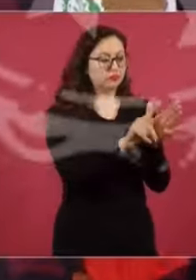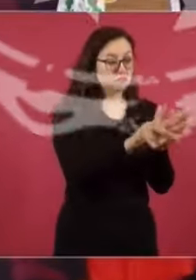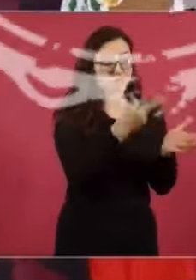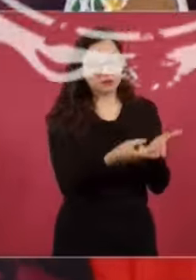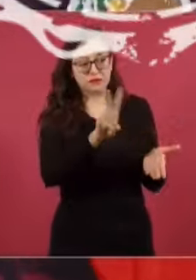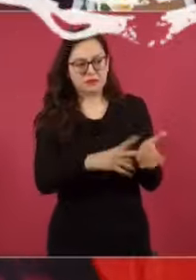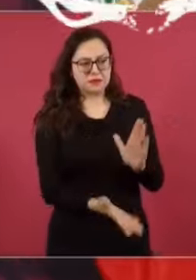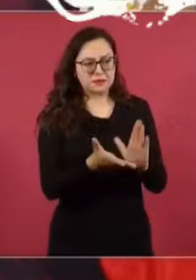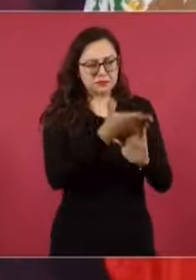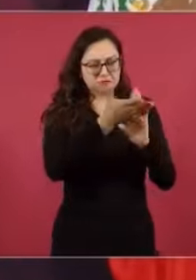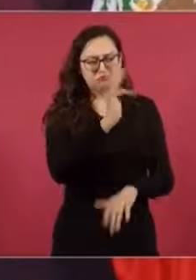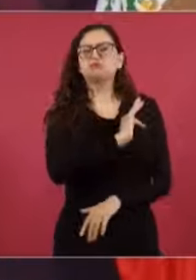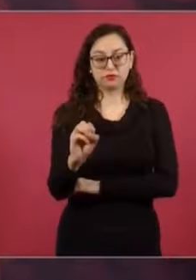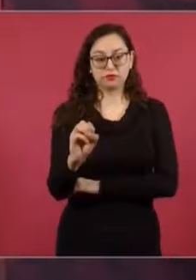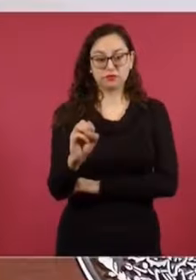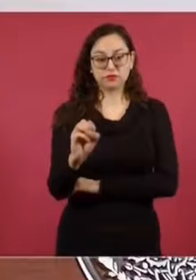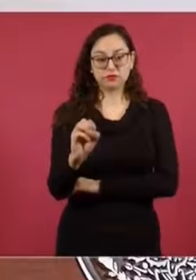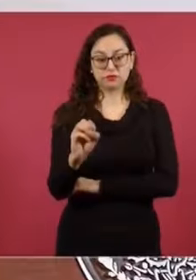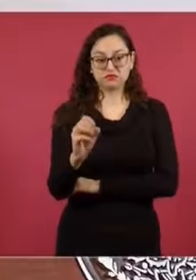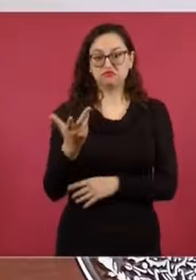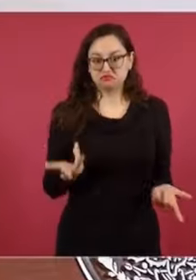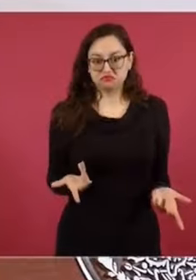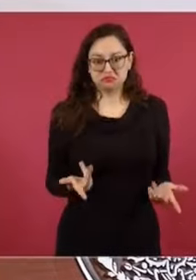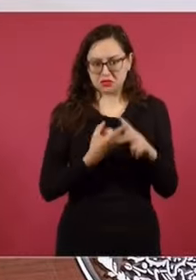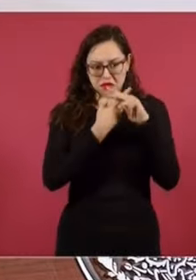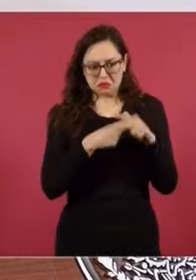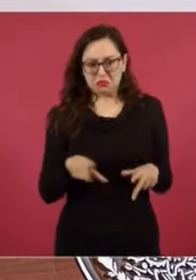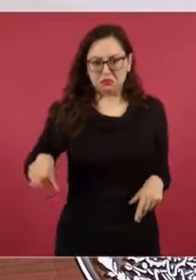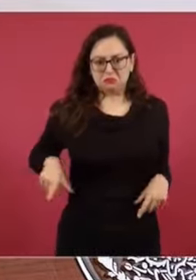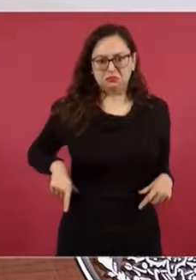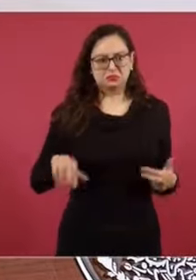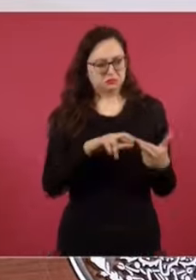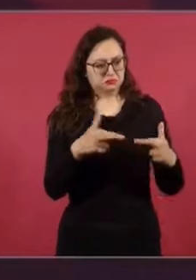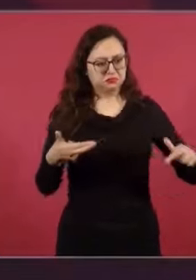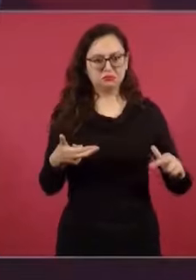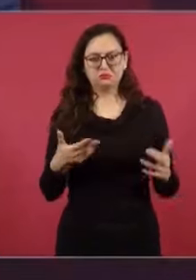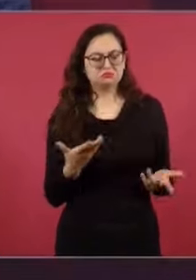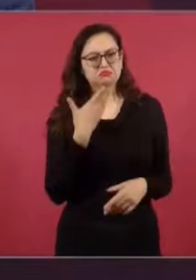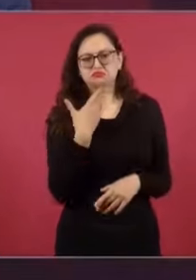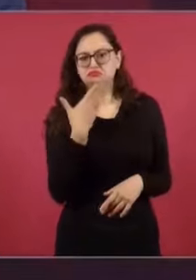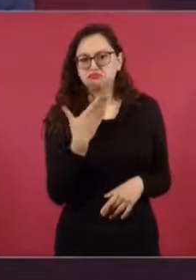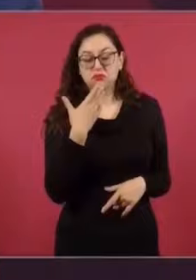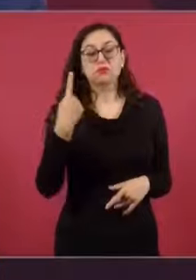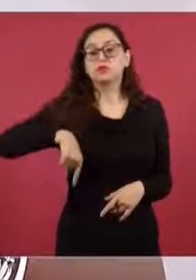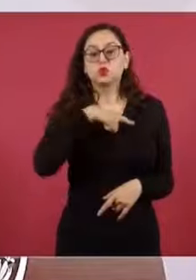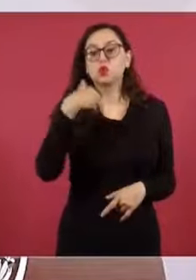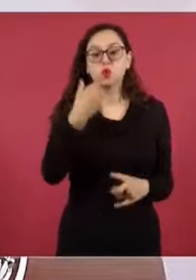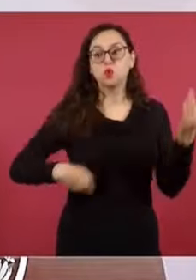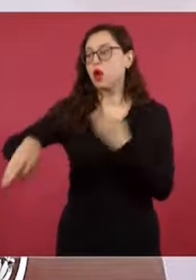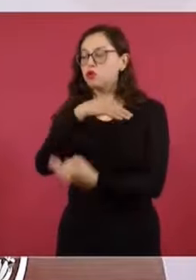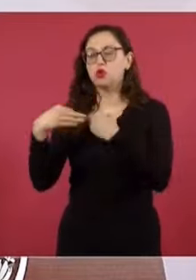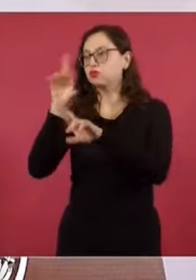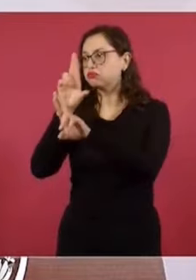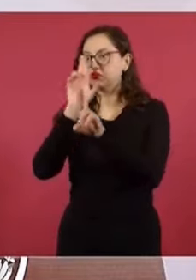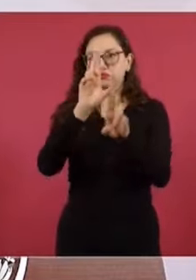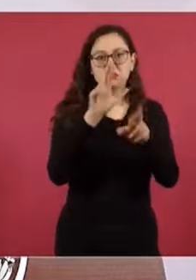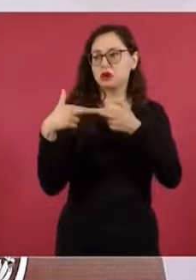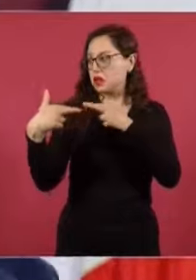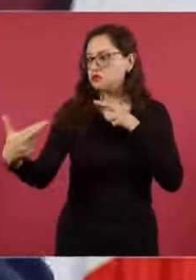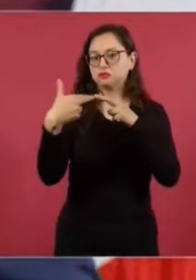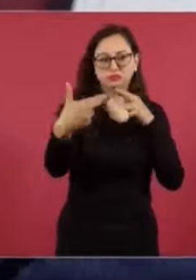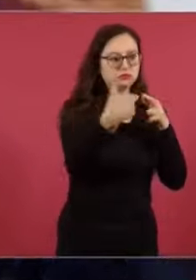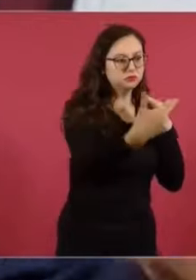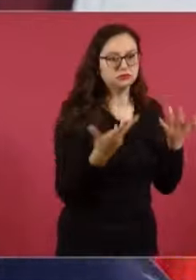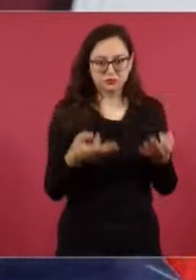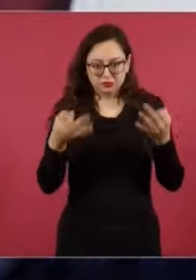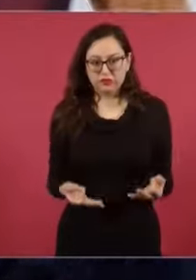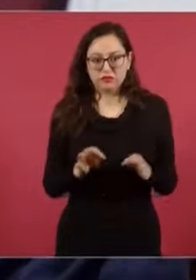Y en el caso de Salinas Blego, había muy buena relación, porque nosotros buscamos tener relaciones con todos, de respeto, porque